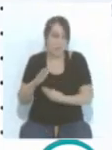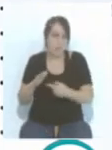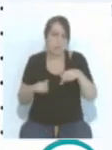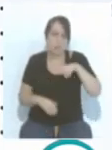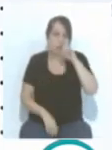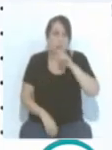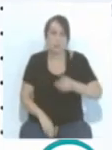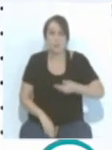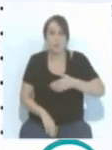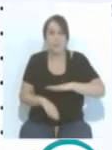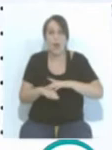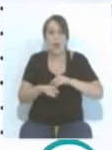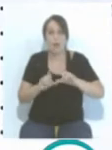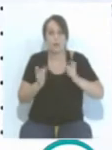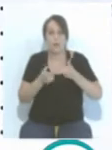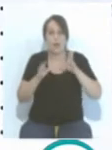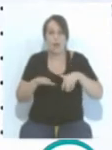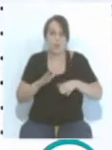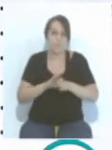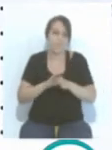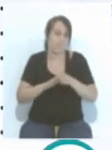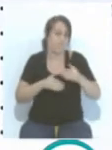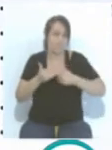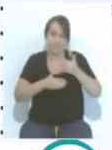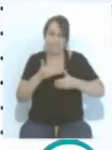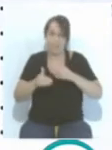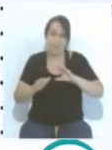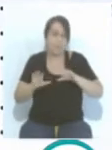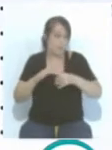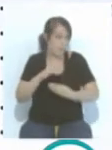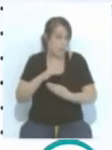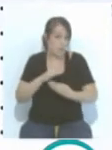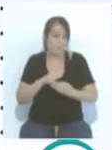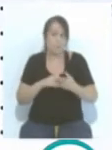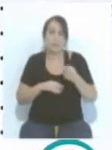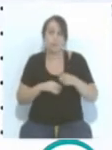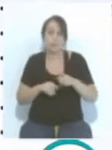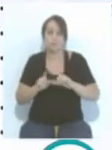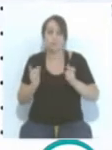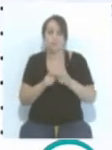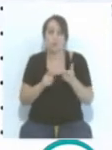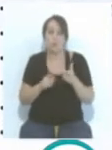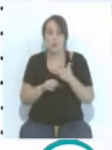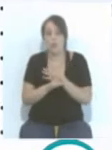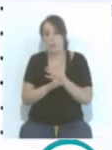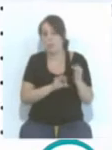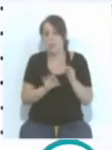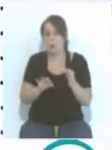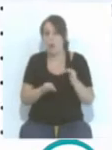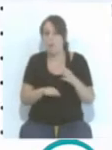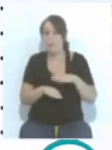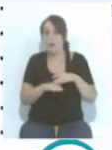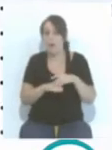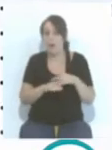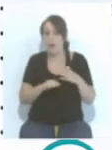año muy importante para que el Cádiz siguiera ahí en esa línea, el Cádiz B, con un equipo, con jugadores preparados que en cualquier momento puedan dar salto